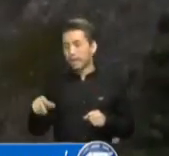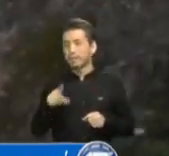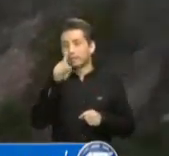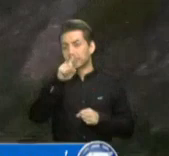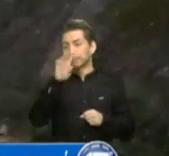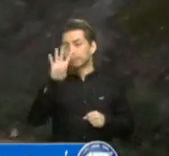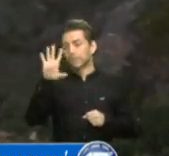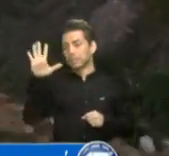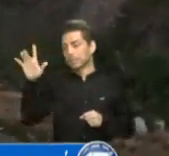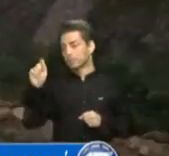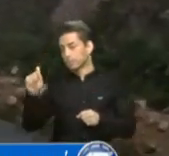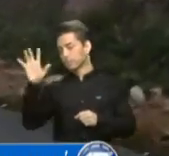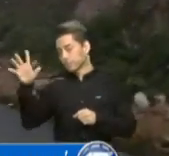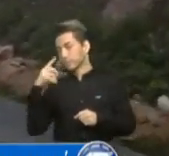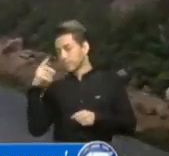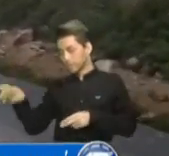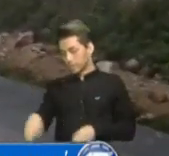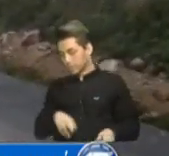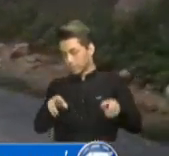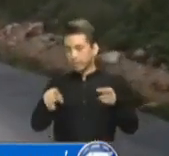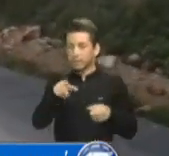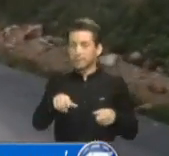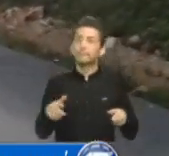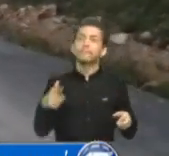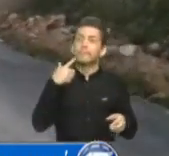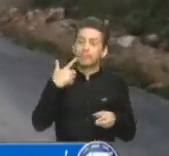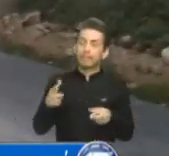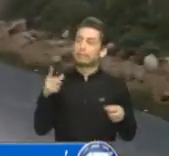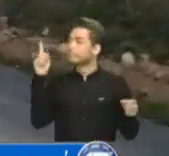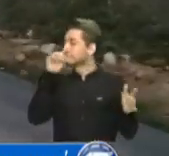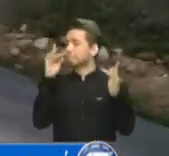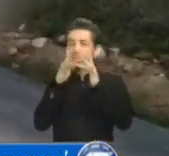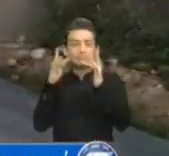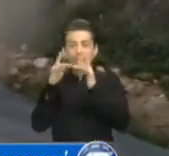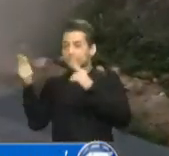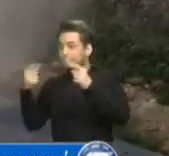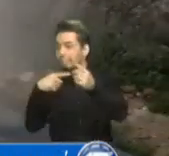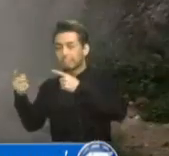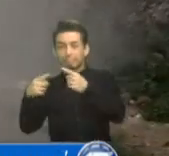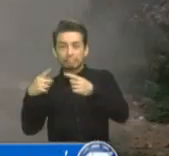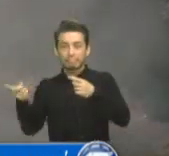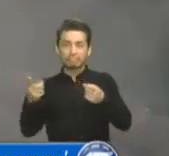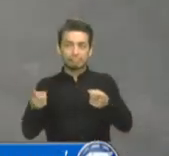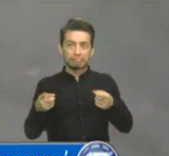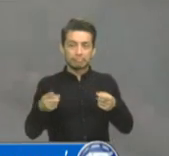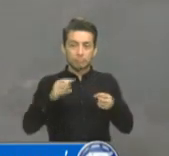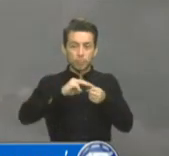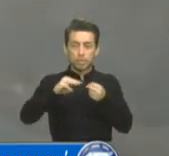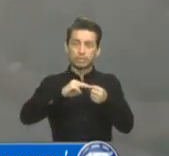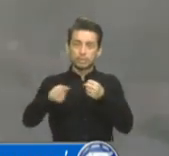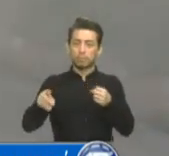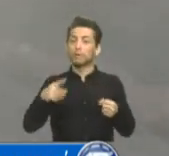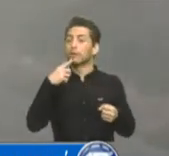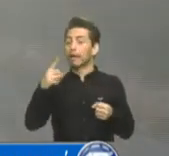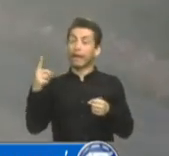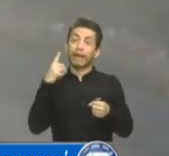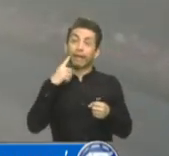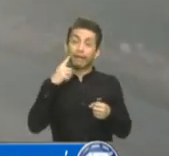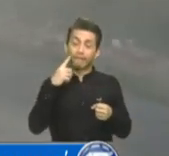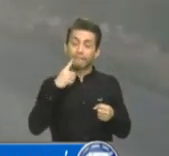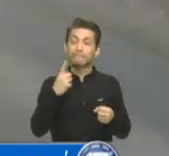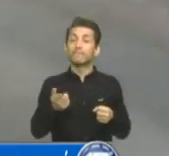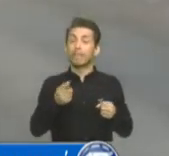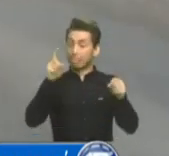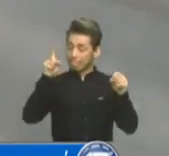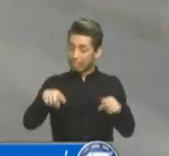referida ruta. Se registró el eslave dejando incomunicado por varias horas a dicho municipio. Las autoridades indicaron que se tienen que hacer